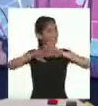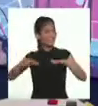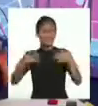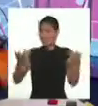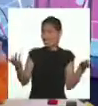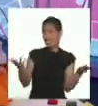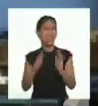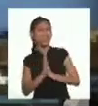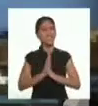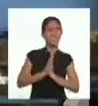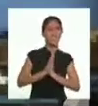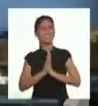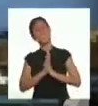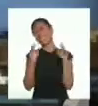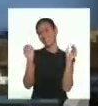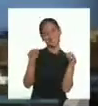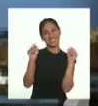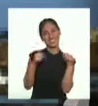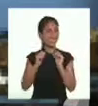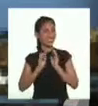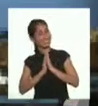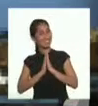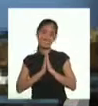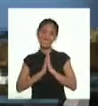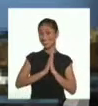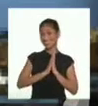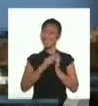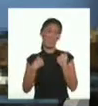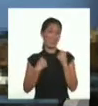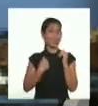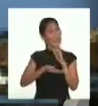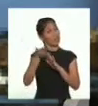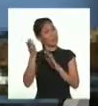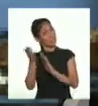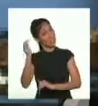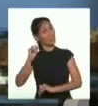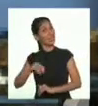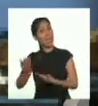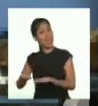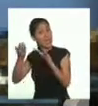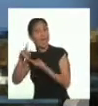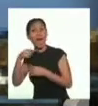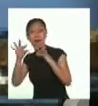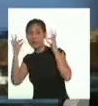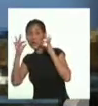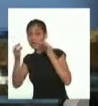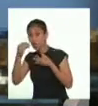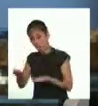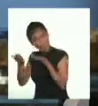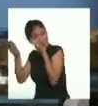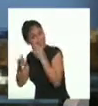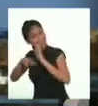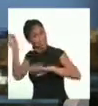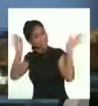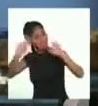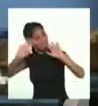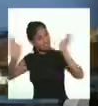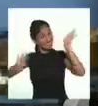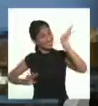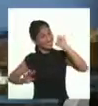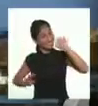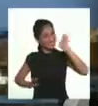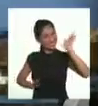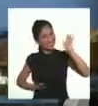se nos acabó el tiempo! ¡Ay! ¡Sí! Tengo que ir a darle de comer a mi gatito. ¡Chao,